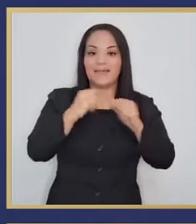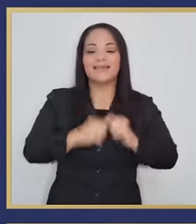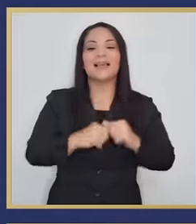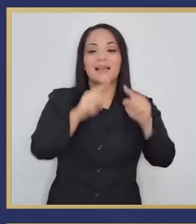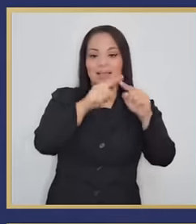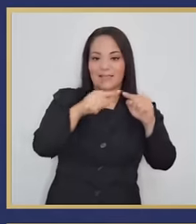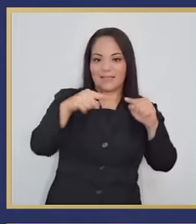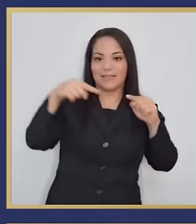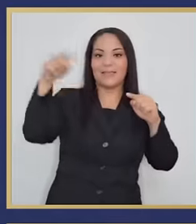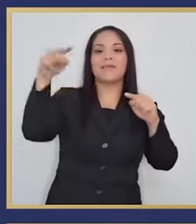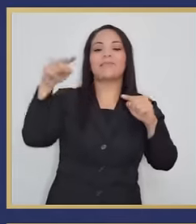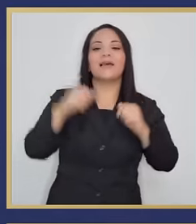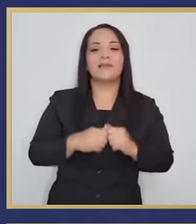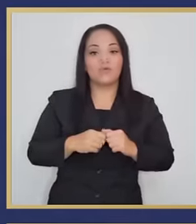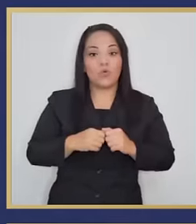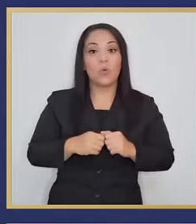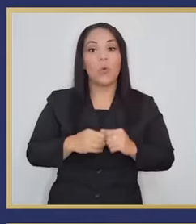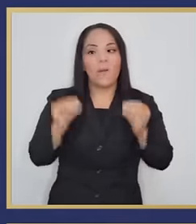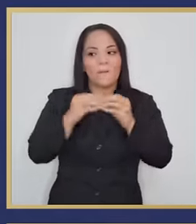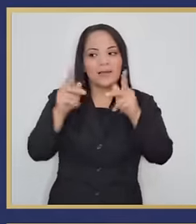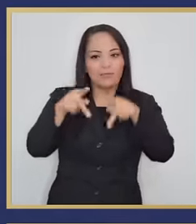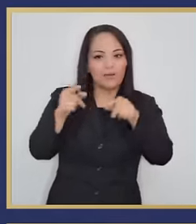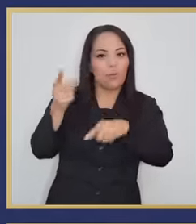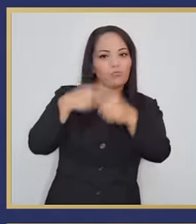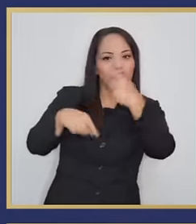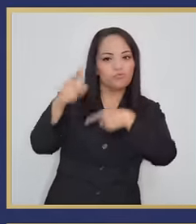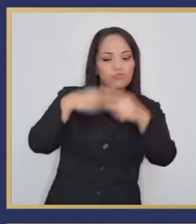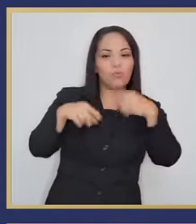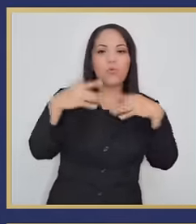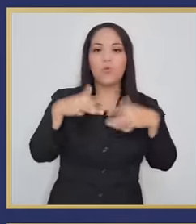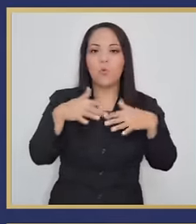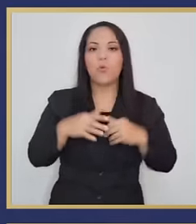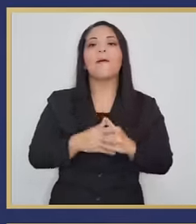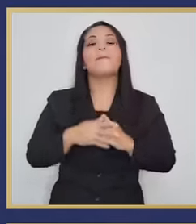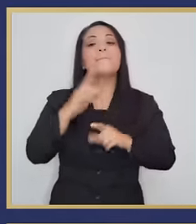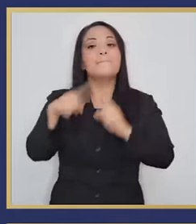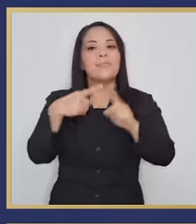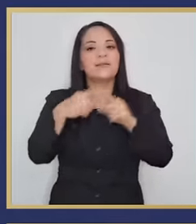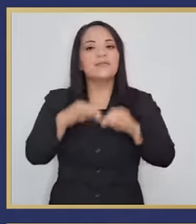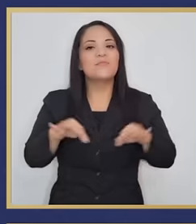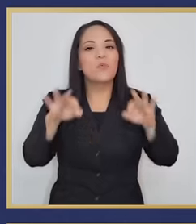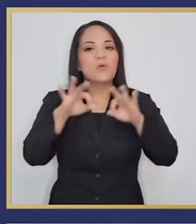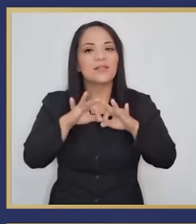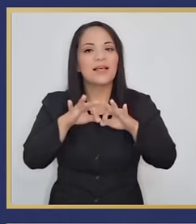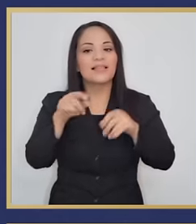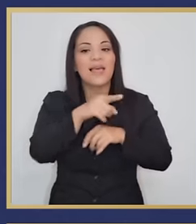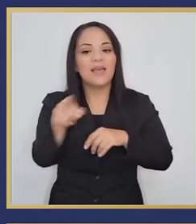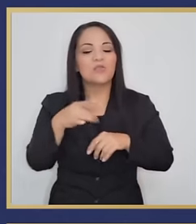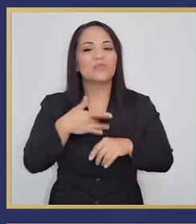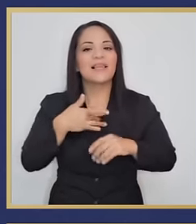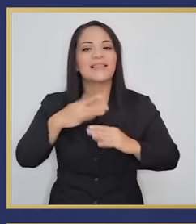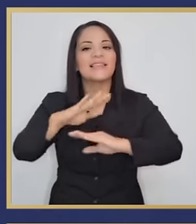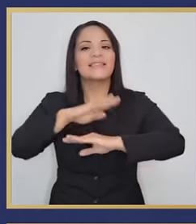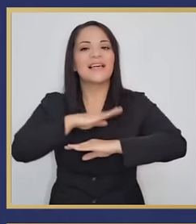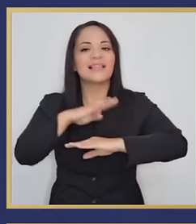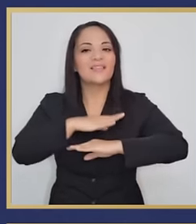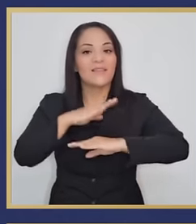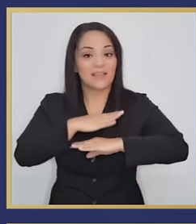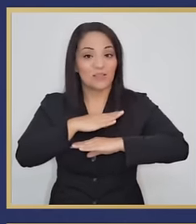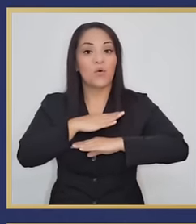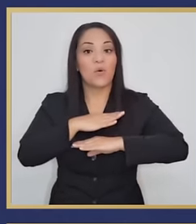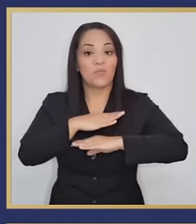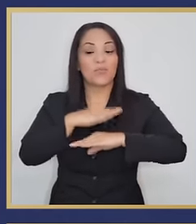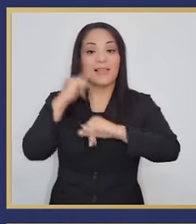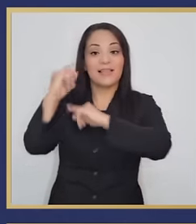si fuera poco, el crecimiento en las llegadas y la recuperación vienen acompañados de un elevado nivel de satisfacción